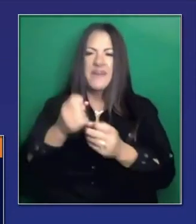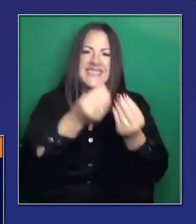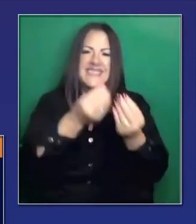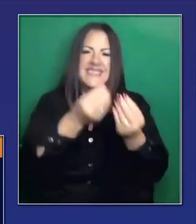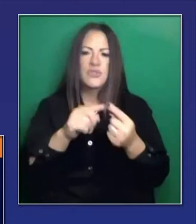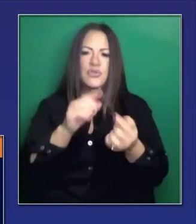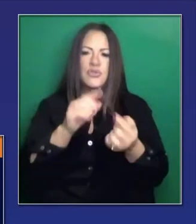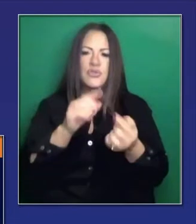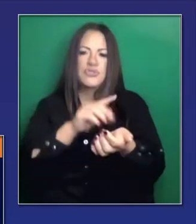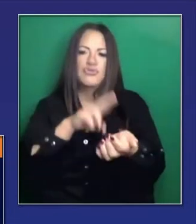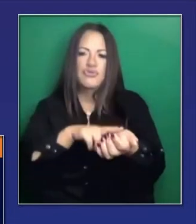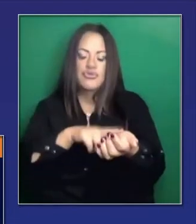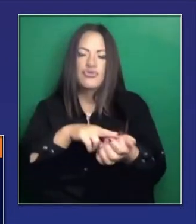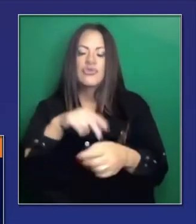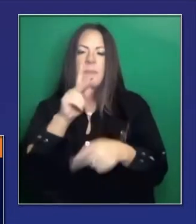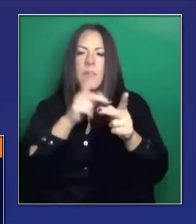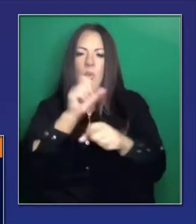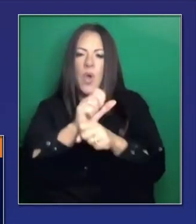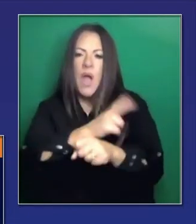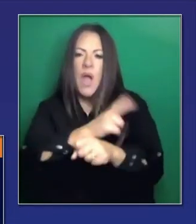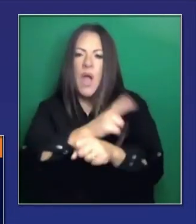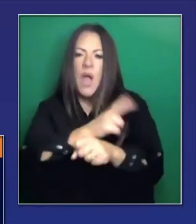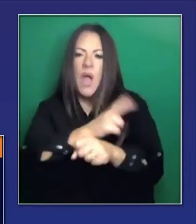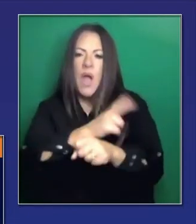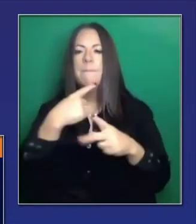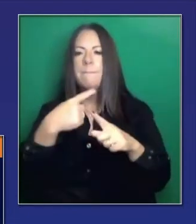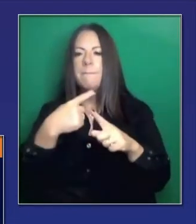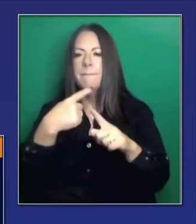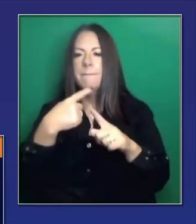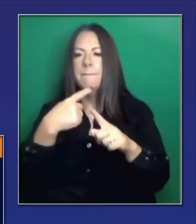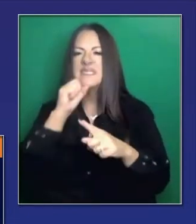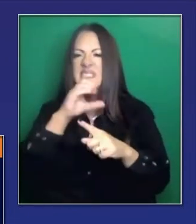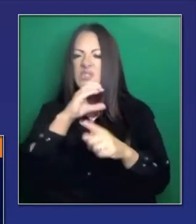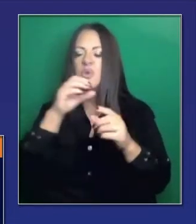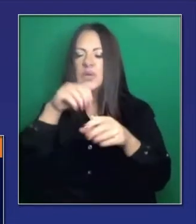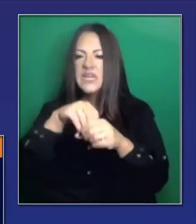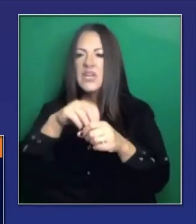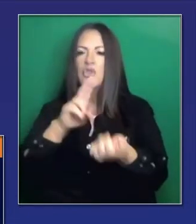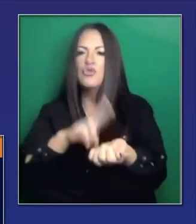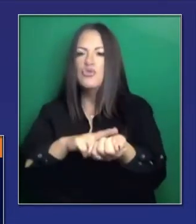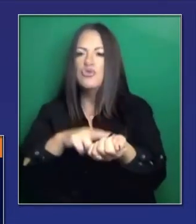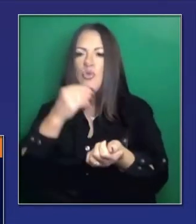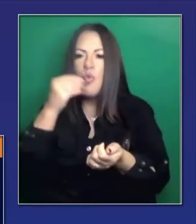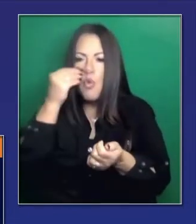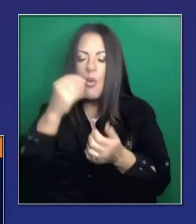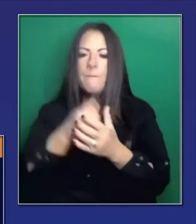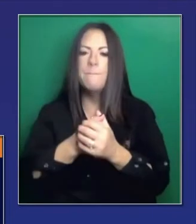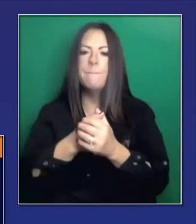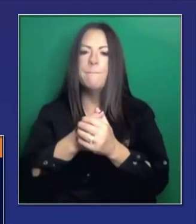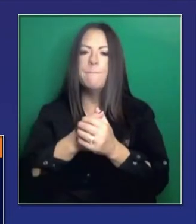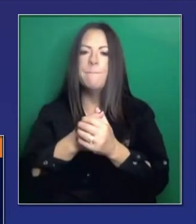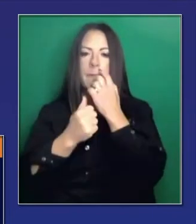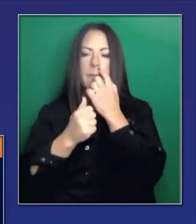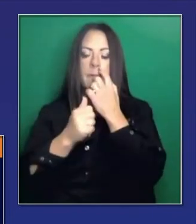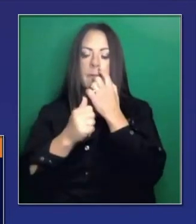asilos de ancianos, que son como tres millones de personas más o menos. Fase 1B es la fase